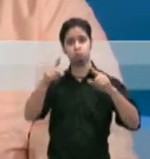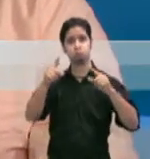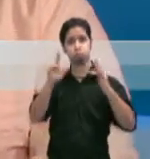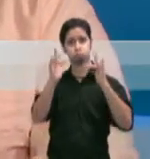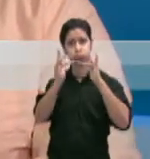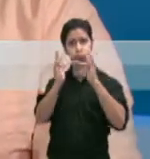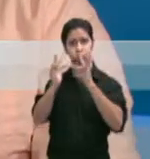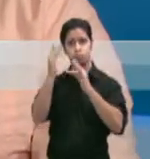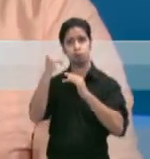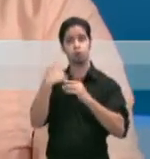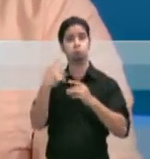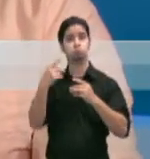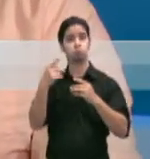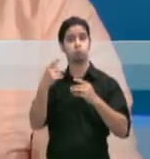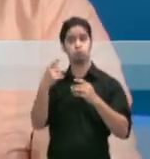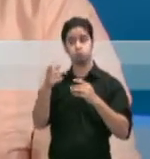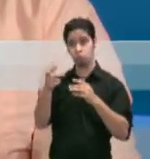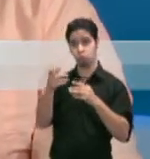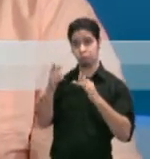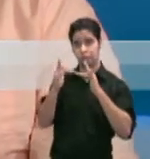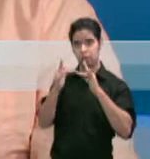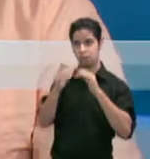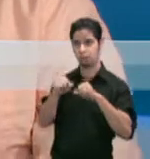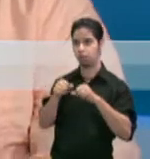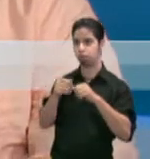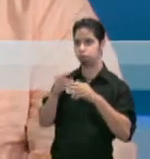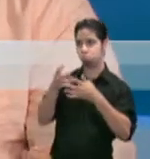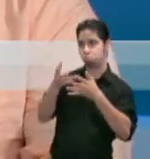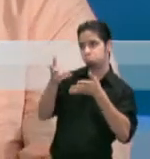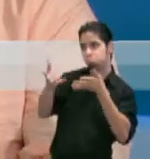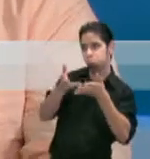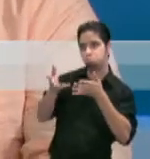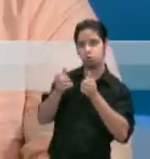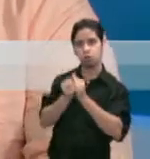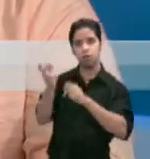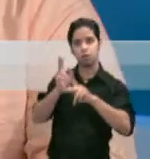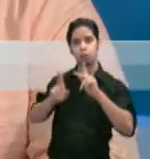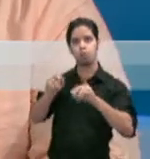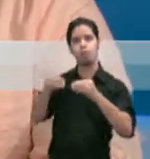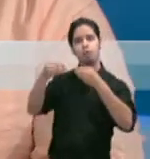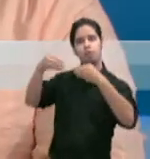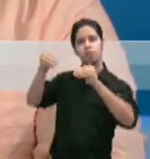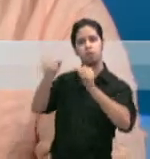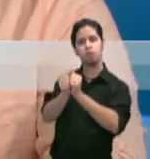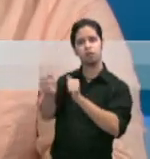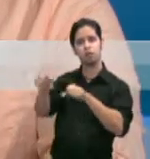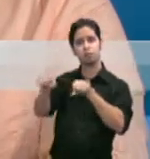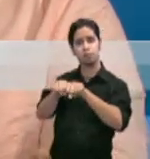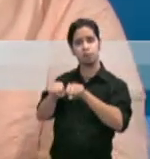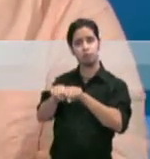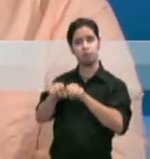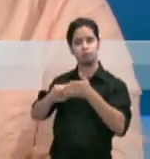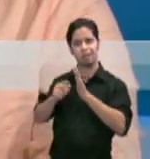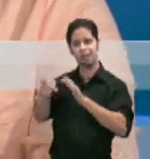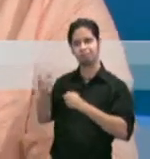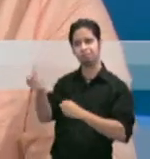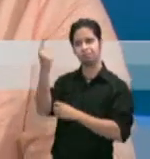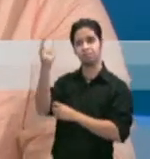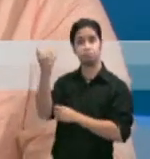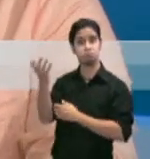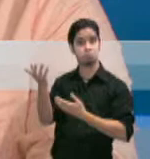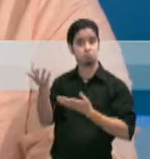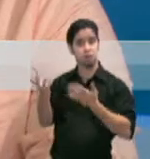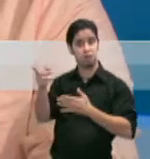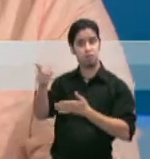tú hagas el intercambio o le vendas ese zapato, quizás esa persona se entiende que necesita ese zapato y quizás